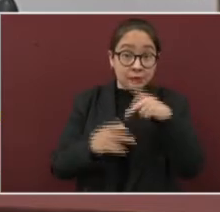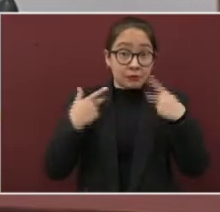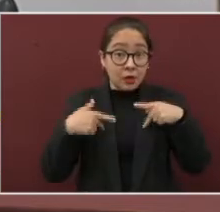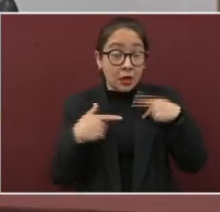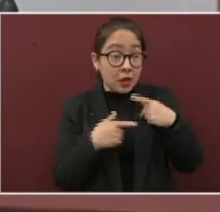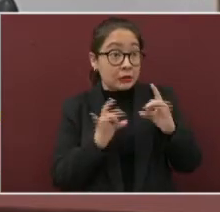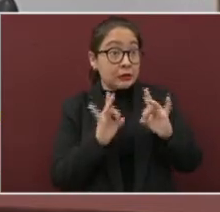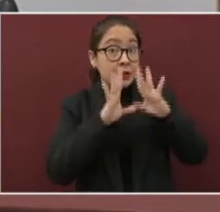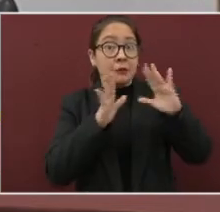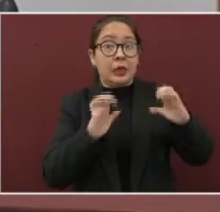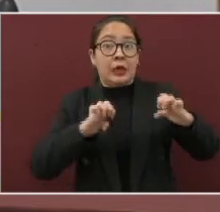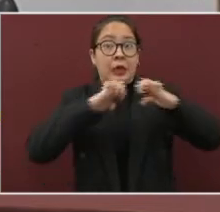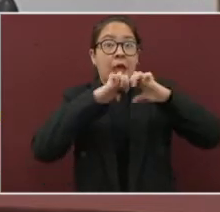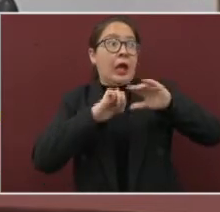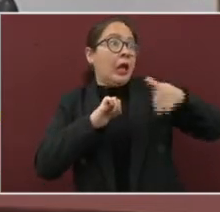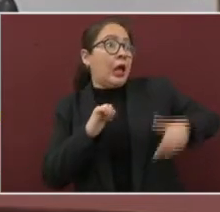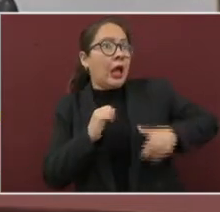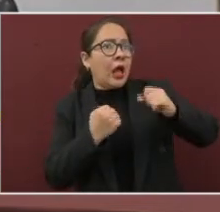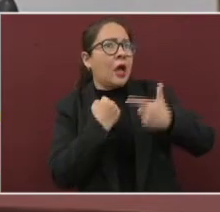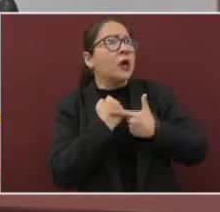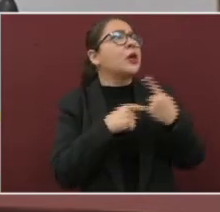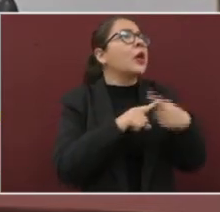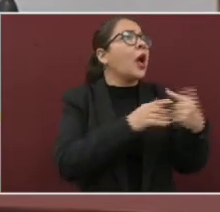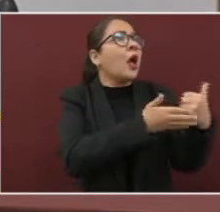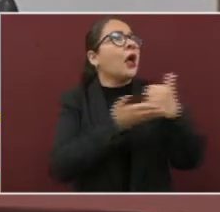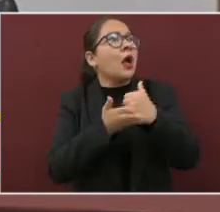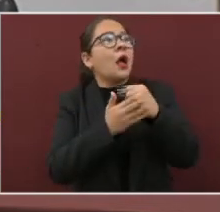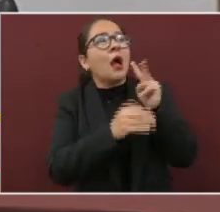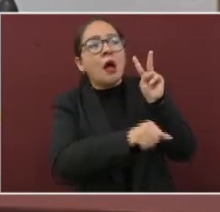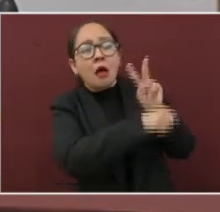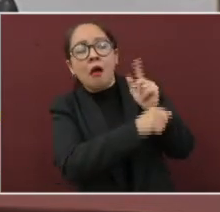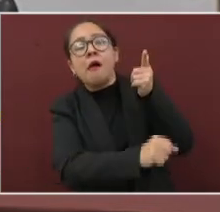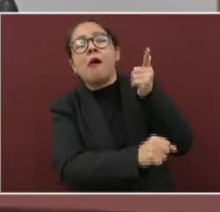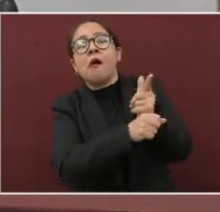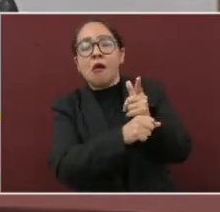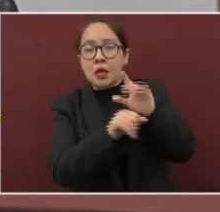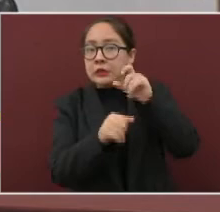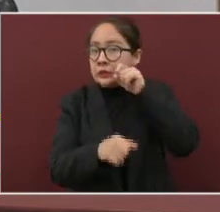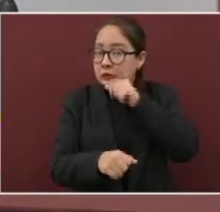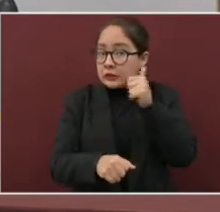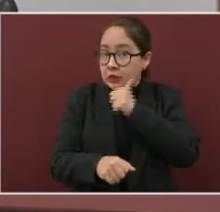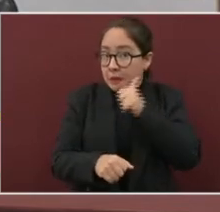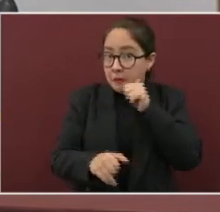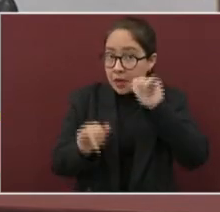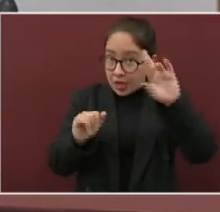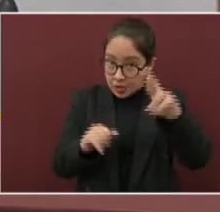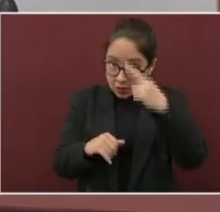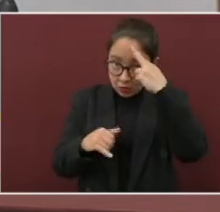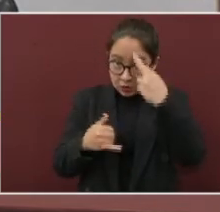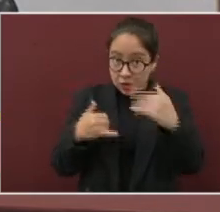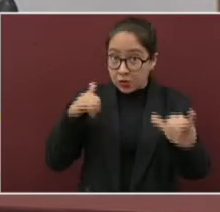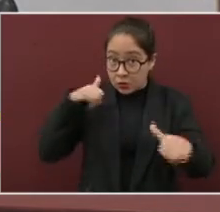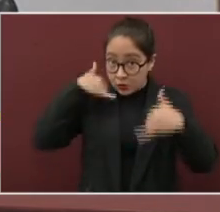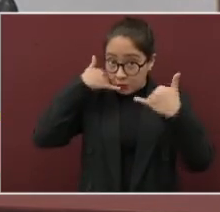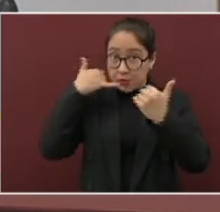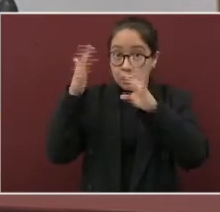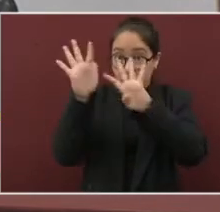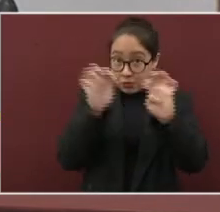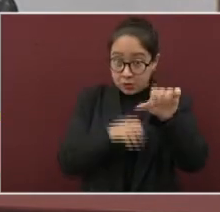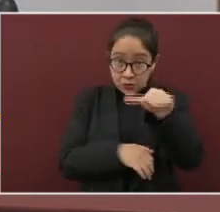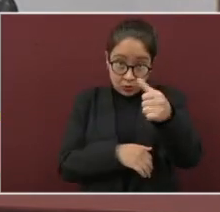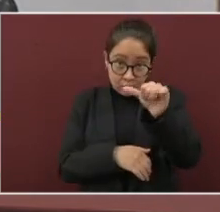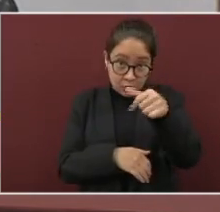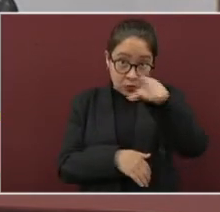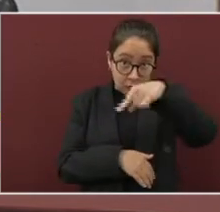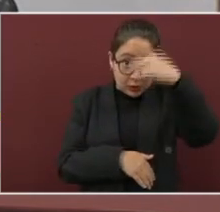auxiliarán en caso de accidente y, desde luego, siempre tener a la mano la línea única de emergencias 911 y saber que al hacer